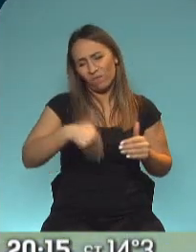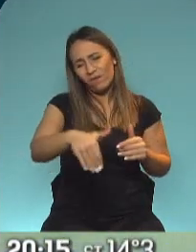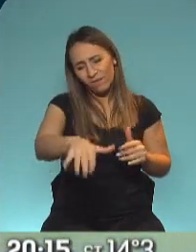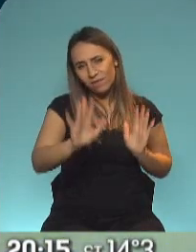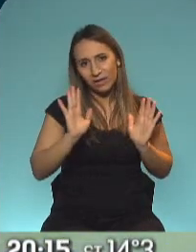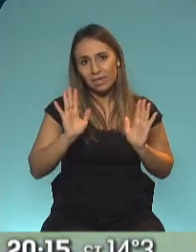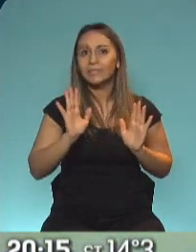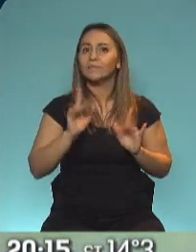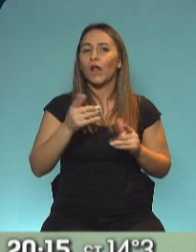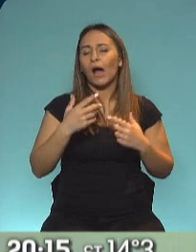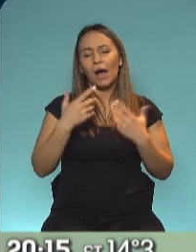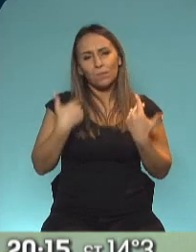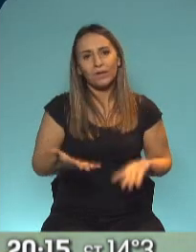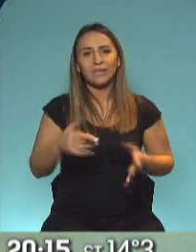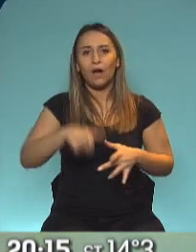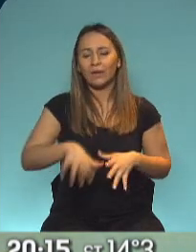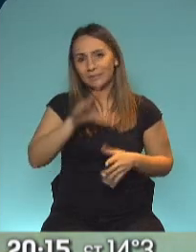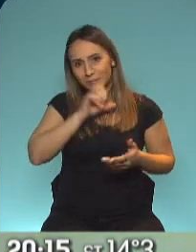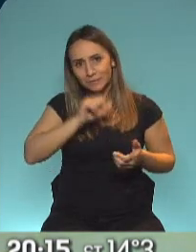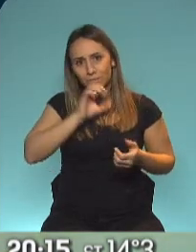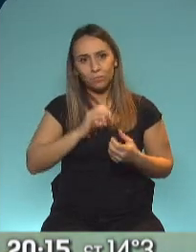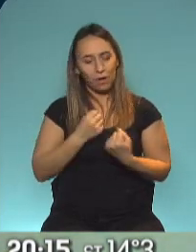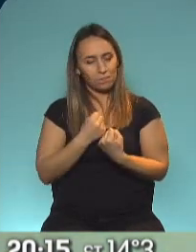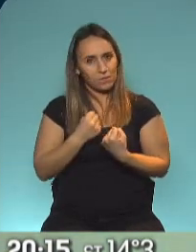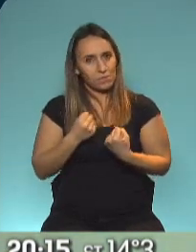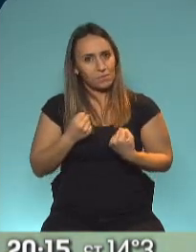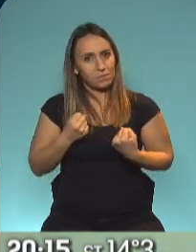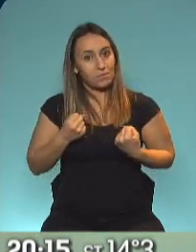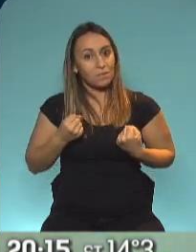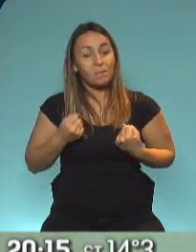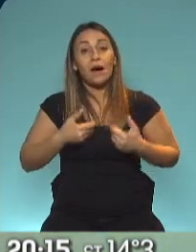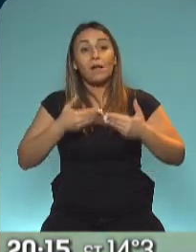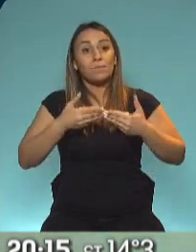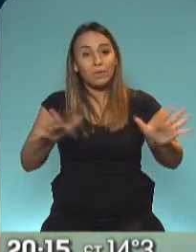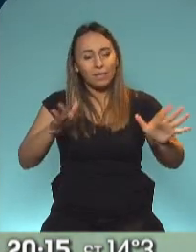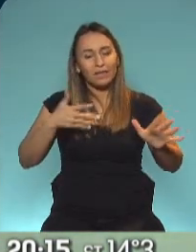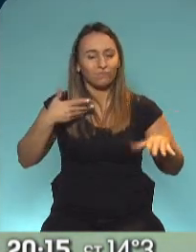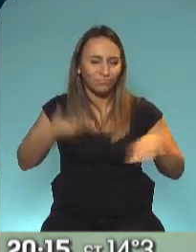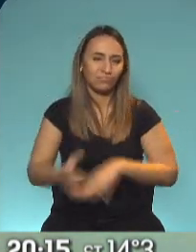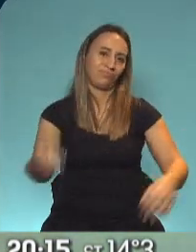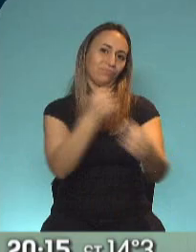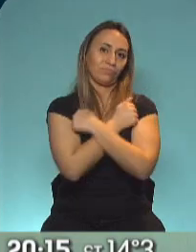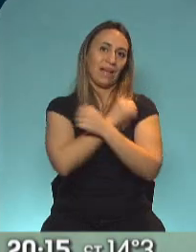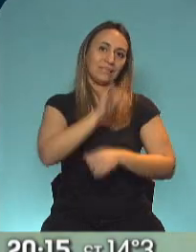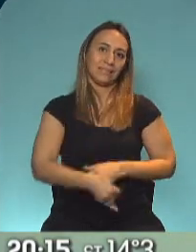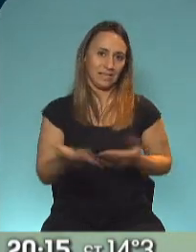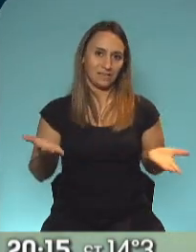utilicémoslo como un envión que estamos tomando para cuando todo vuelva a aquello que supimos desandar.